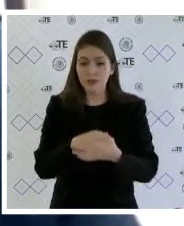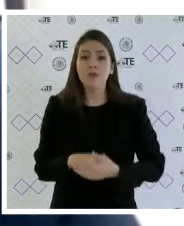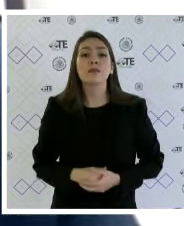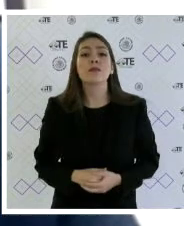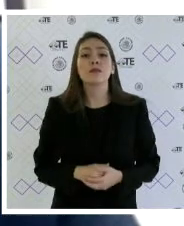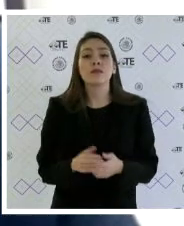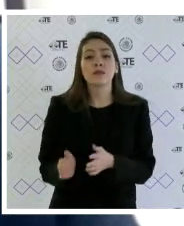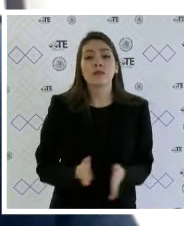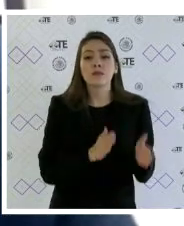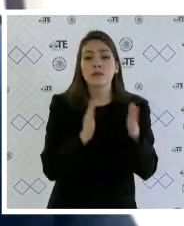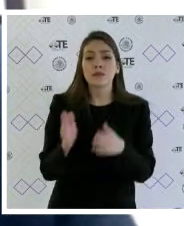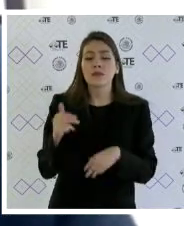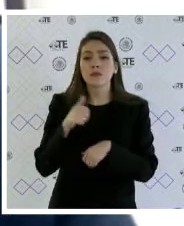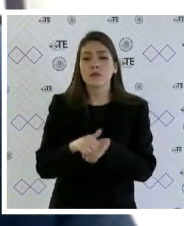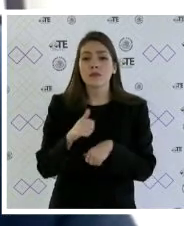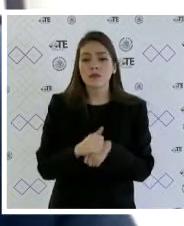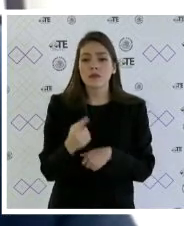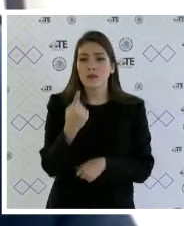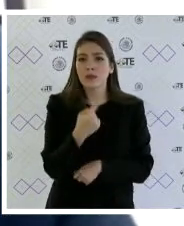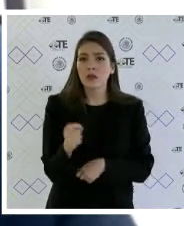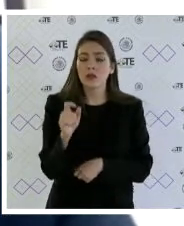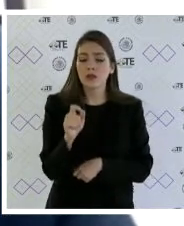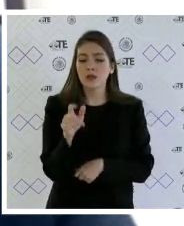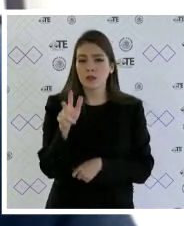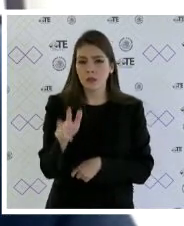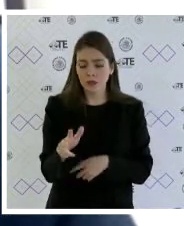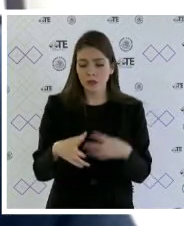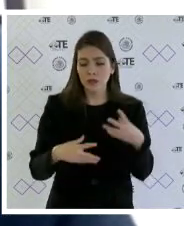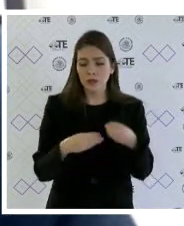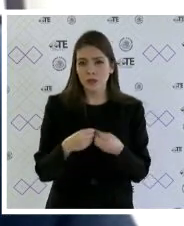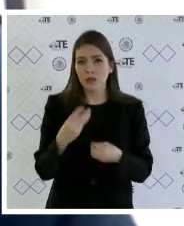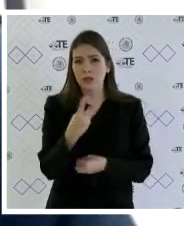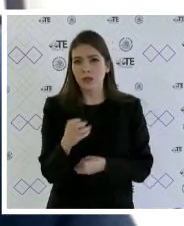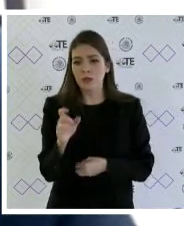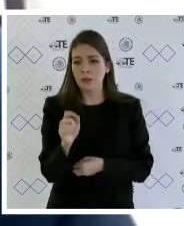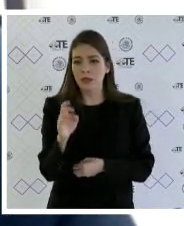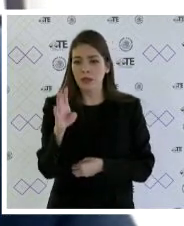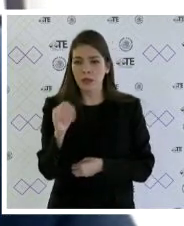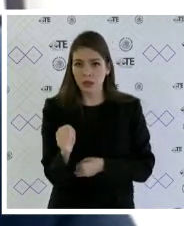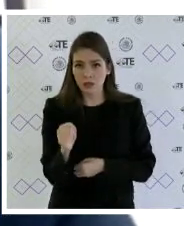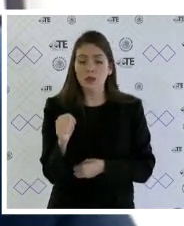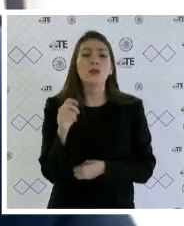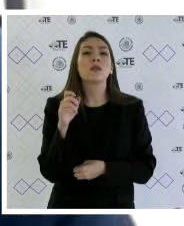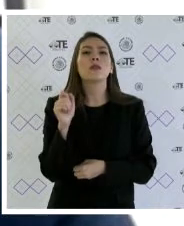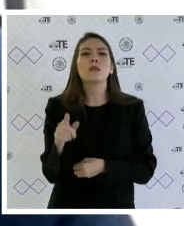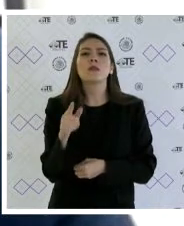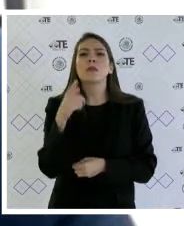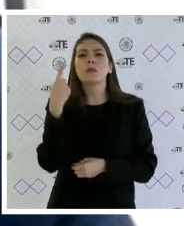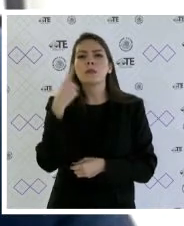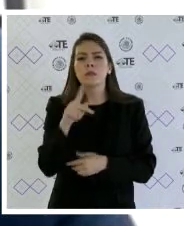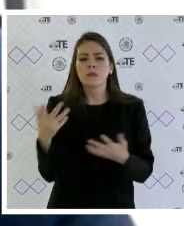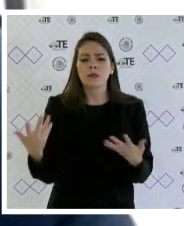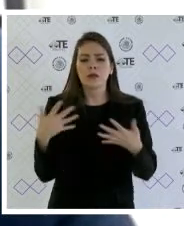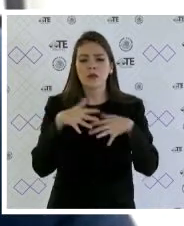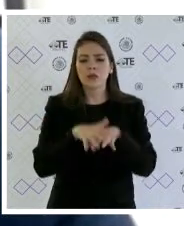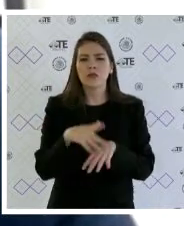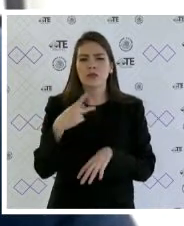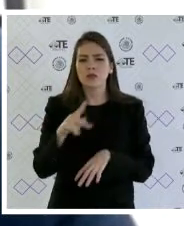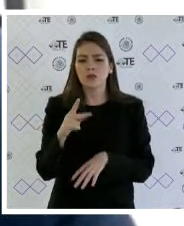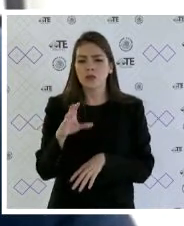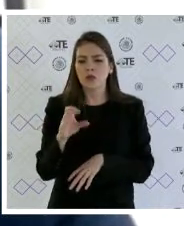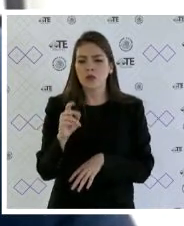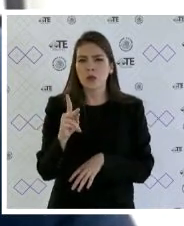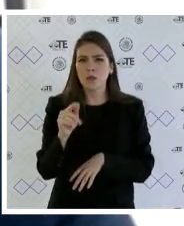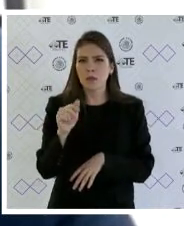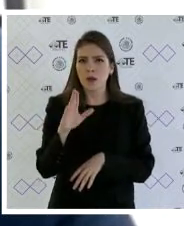el proyecto de resolución del juicio electoral 128 y su acumulado 329 en los que se controvierte la elección para la integración de la COPACO y